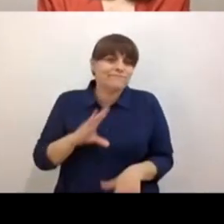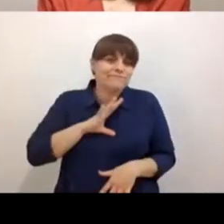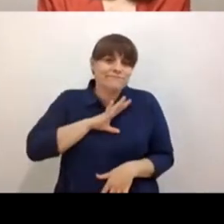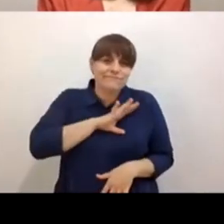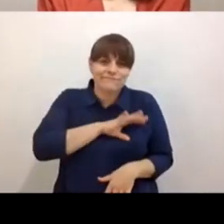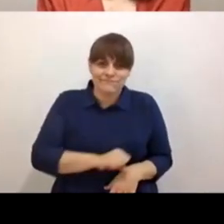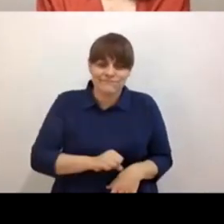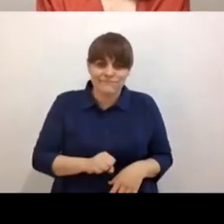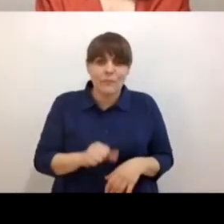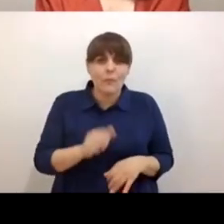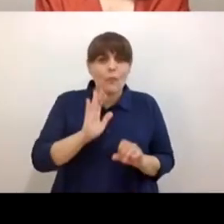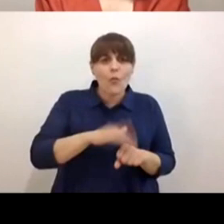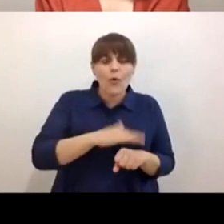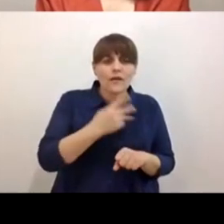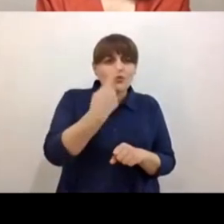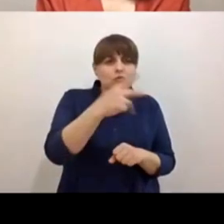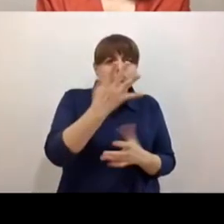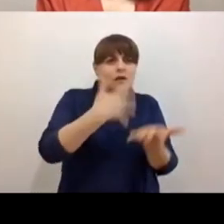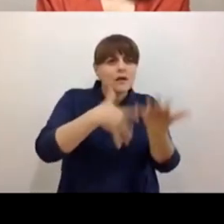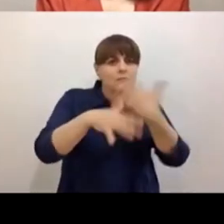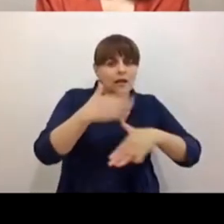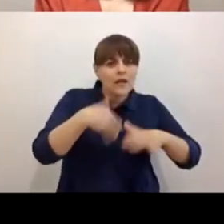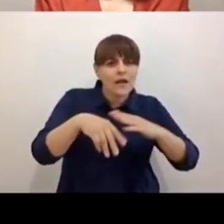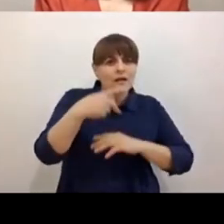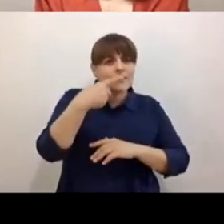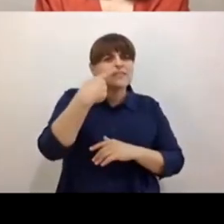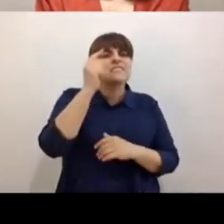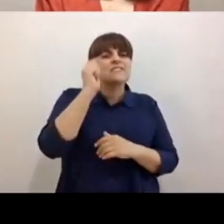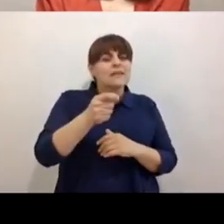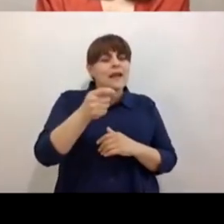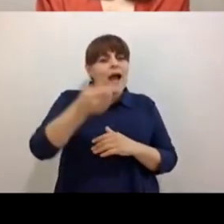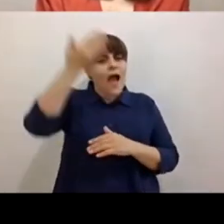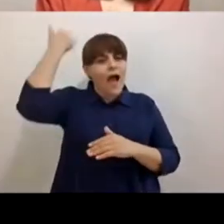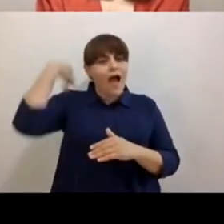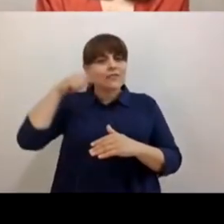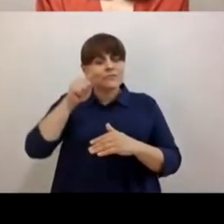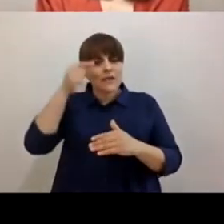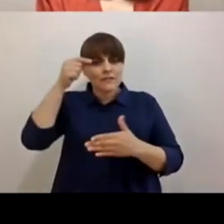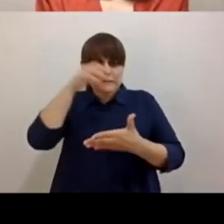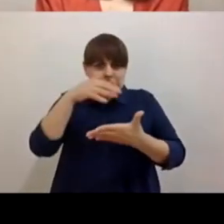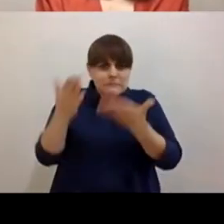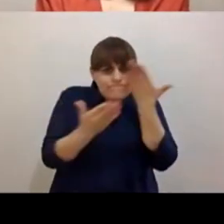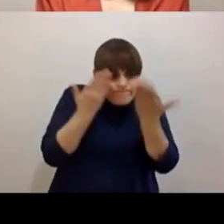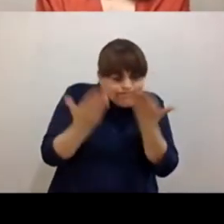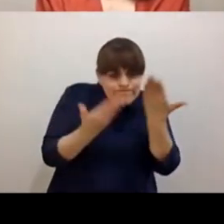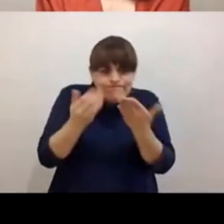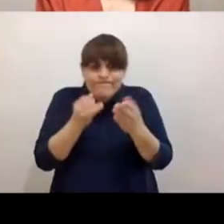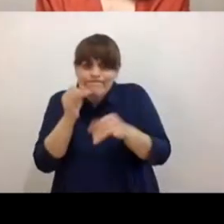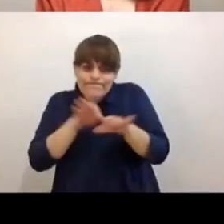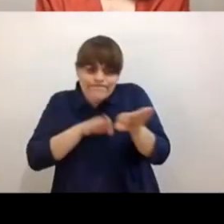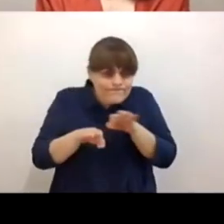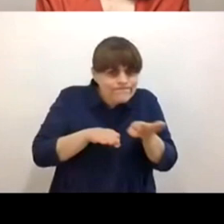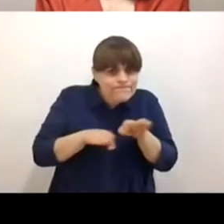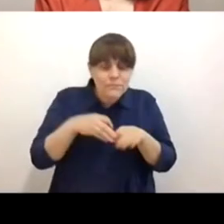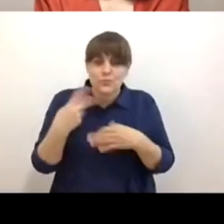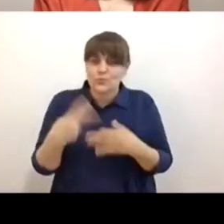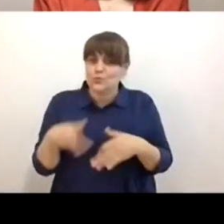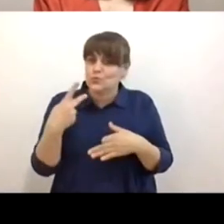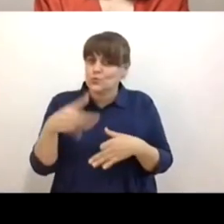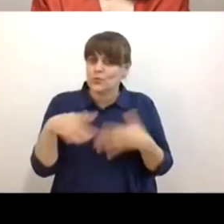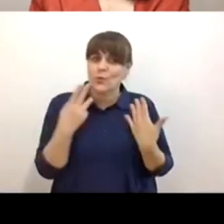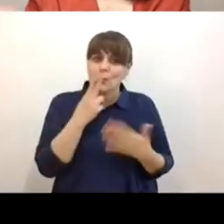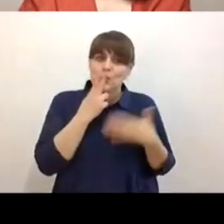palabra y de cada participación hay muchas horas de reflexión, de formación, de estudio y de trabajo. Tienes la palabra, Martel.